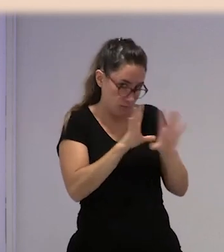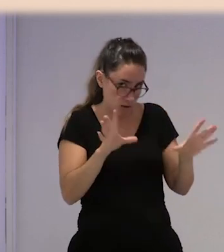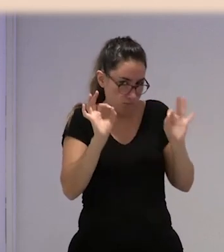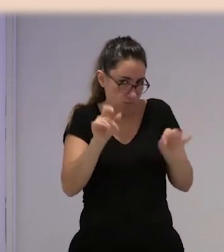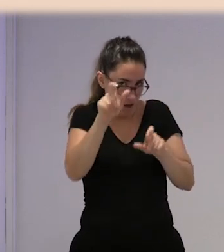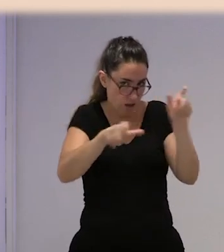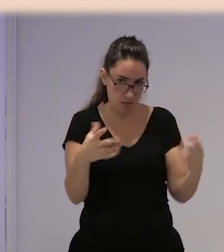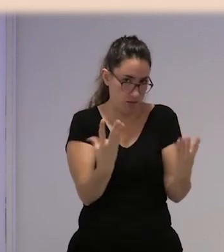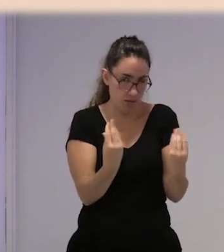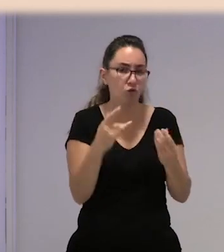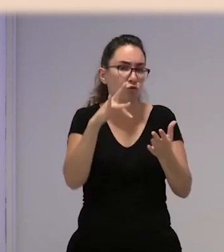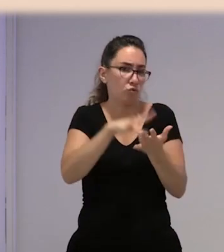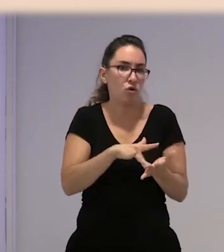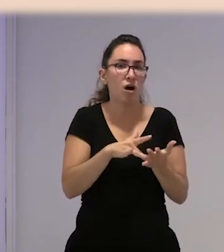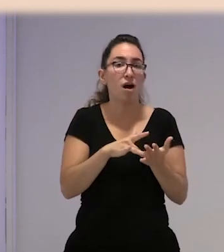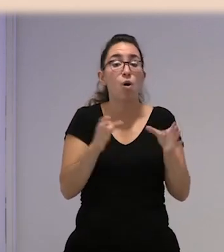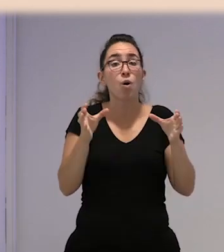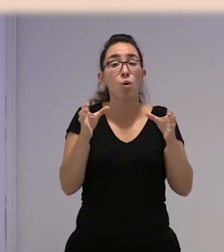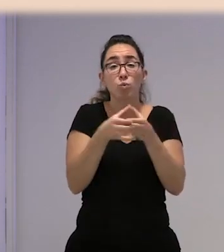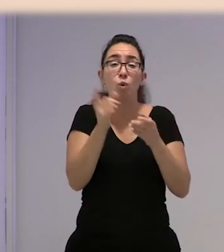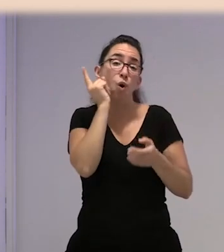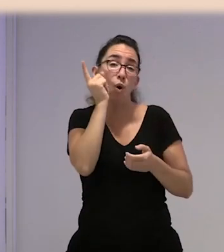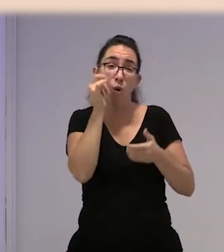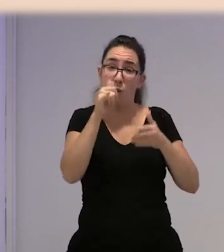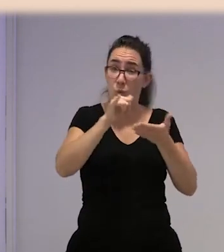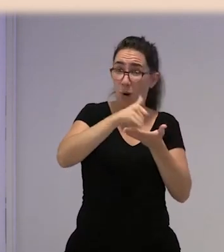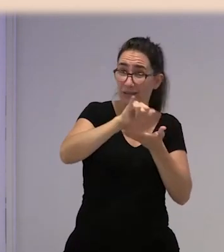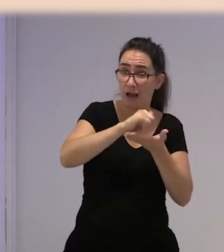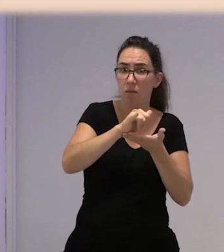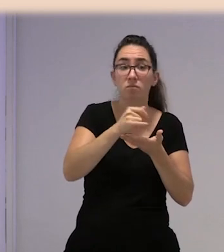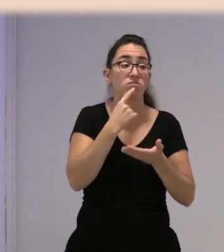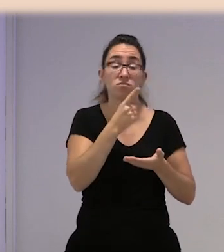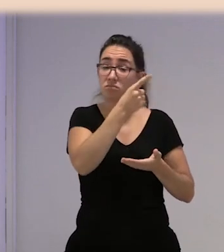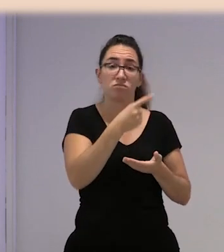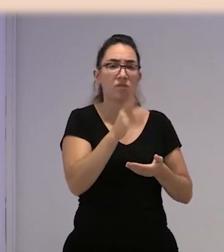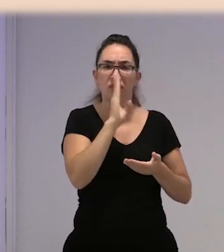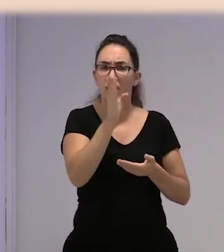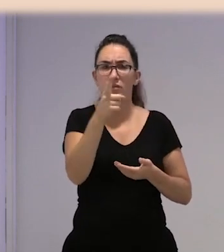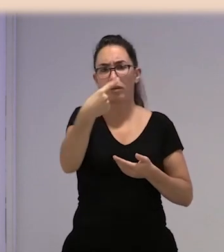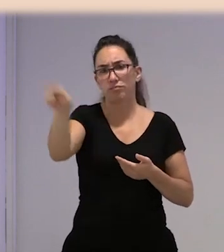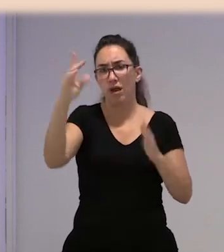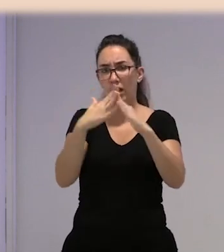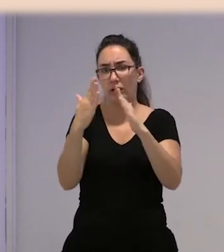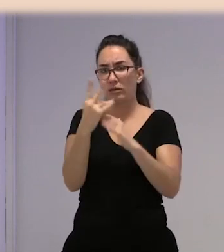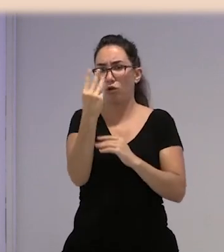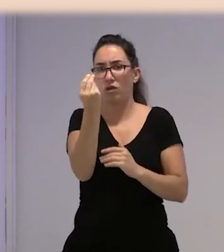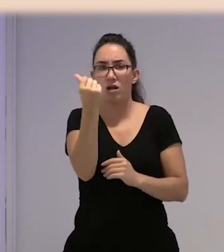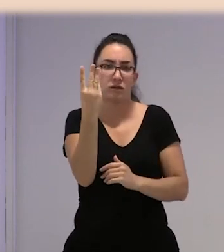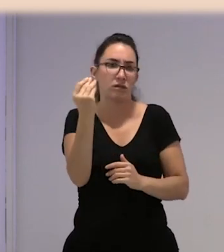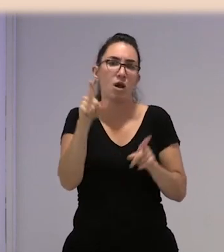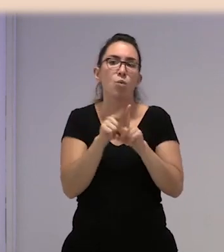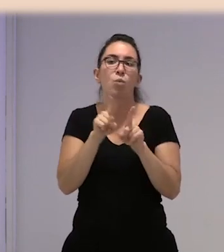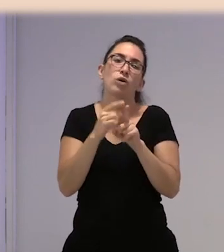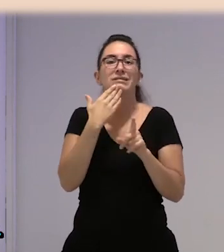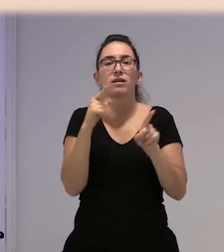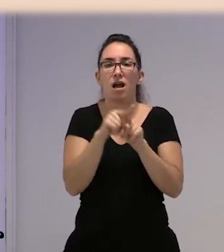muchísima gente. Por el grupo de WhatsApp directamente le dice, pues te quedas en casa dos o tres días o te espabilas, eso es como un castigo. Dos o tres